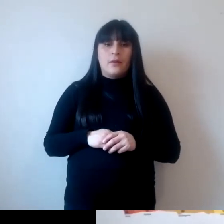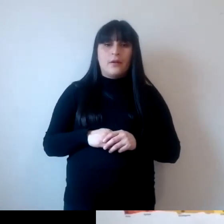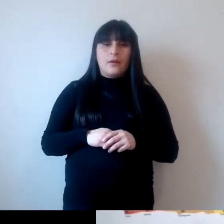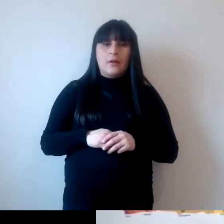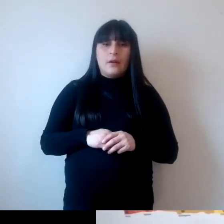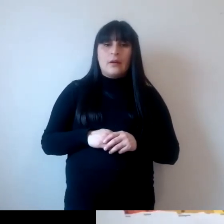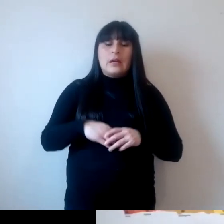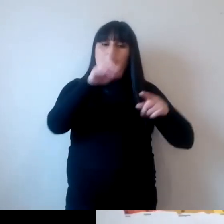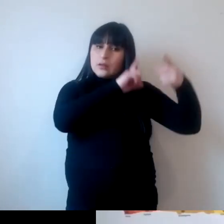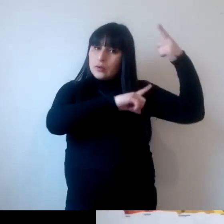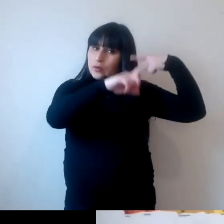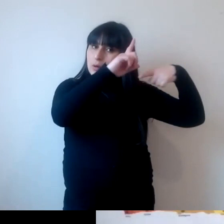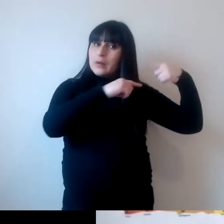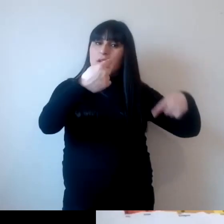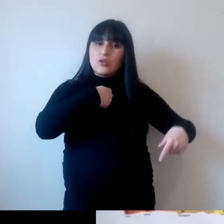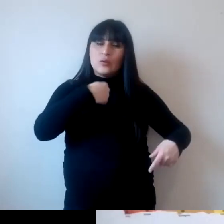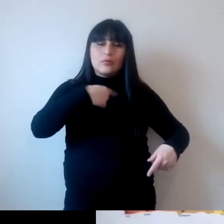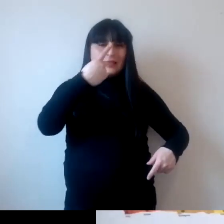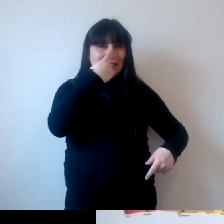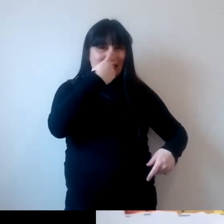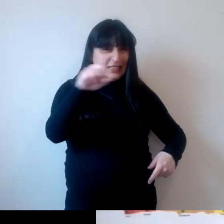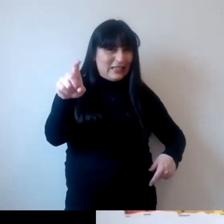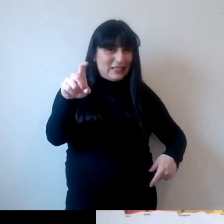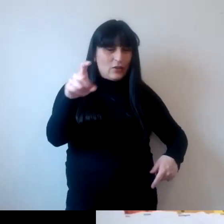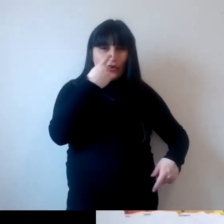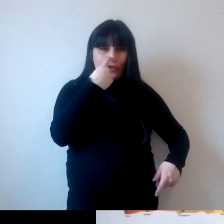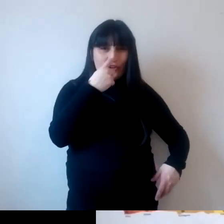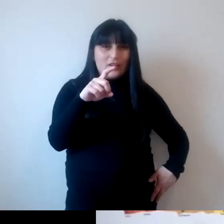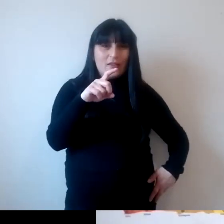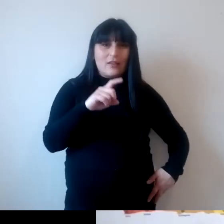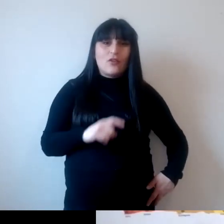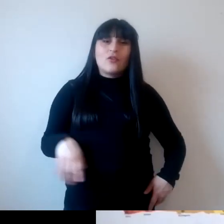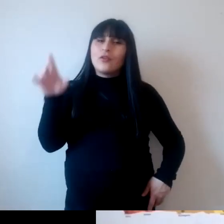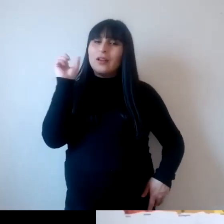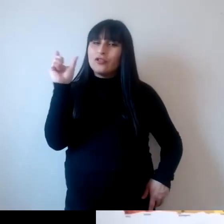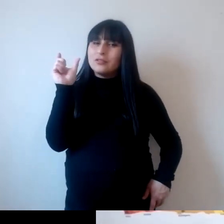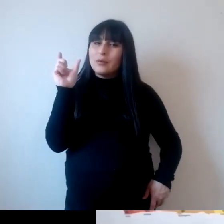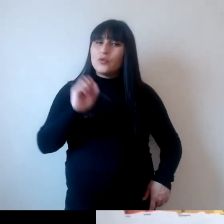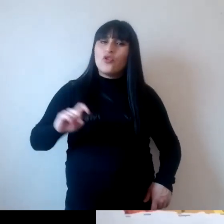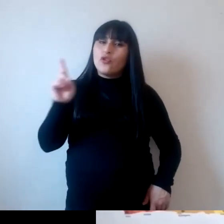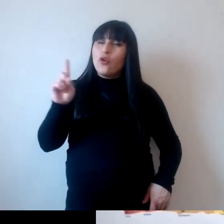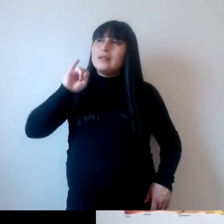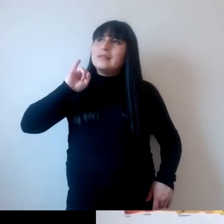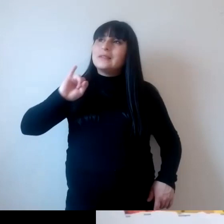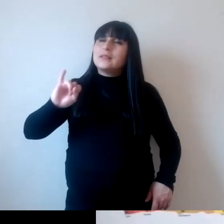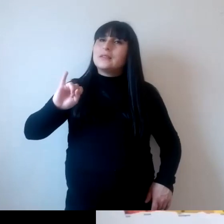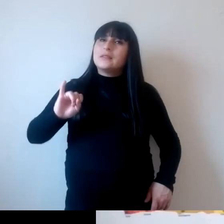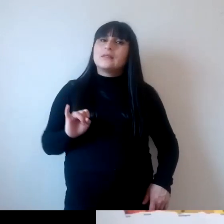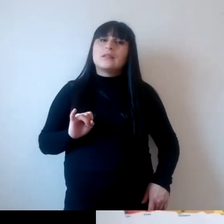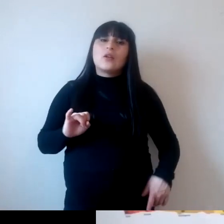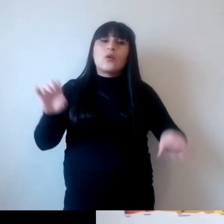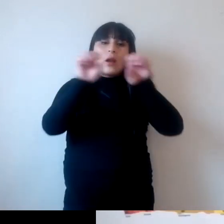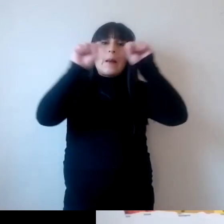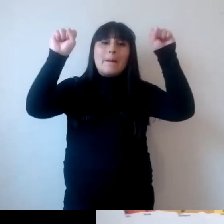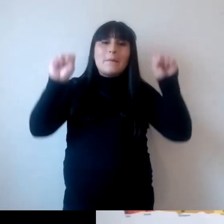históricamente he sido muy crítico por ejemplo con el concepto de no con el concepto en sí sino con el marco